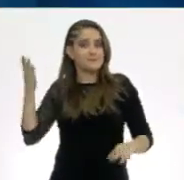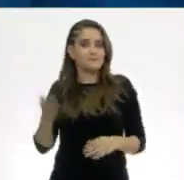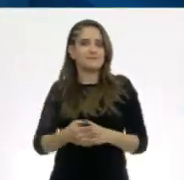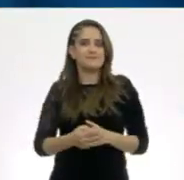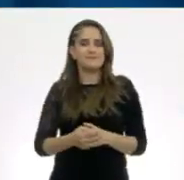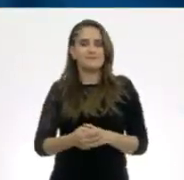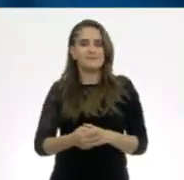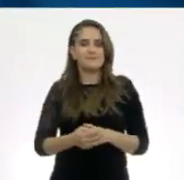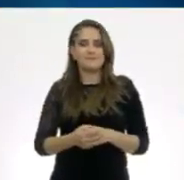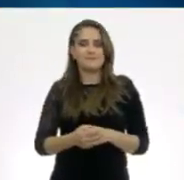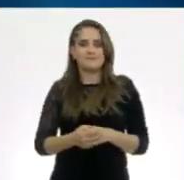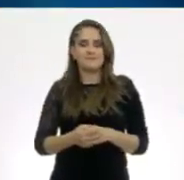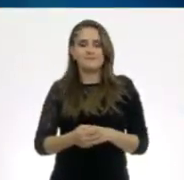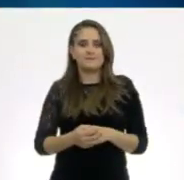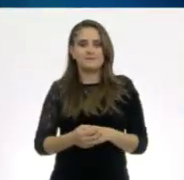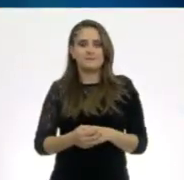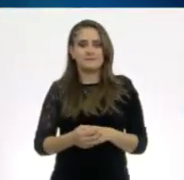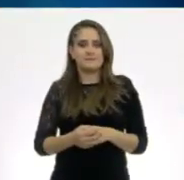¡a girar!